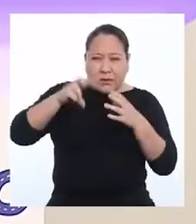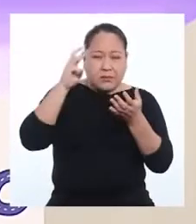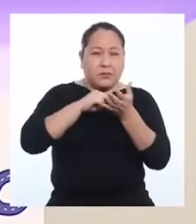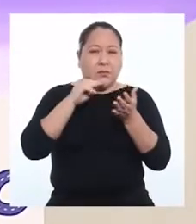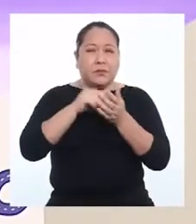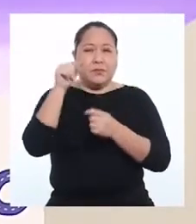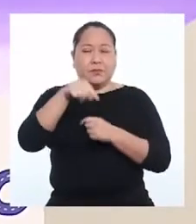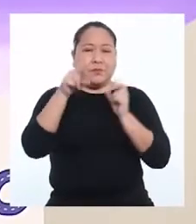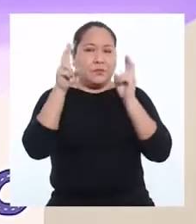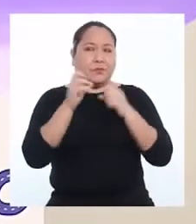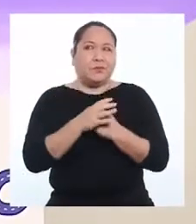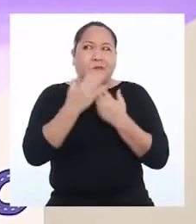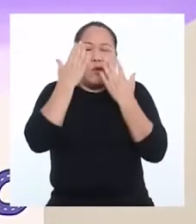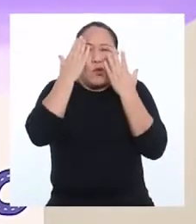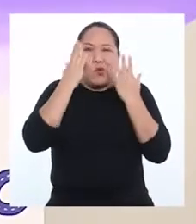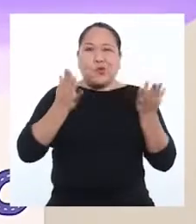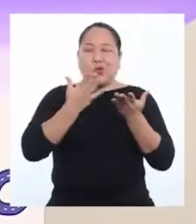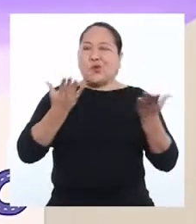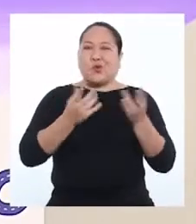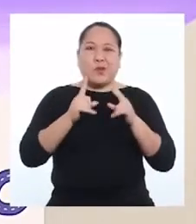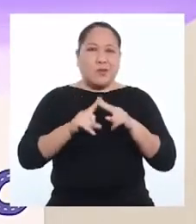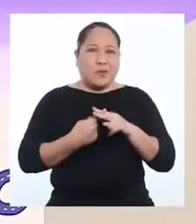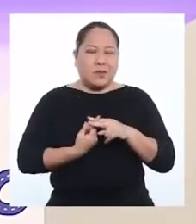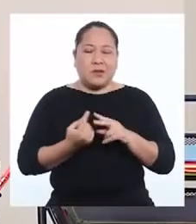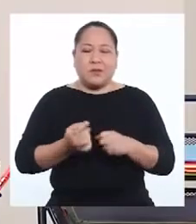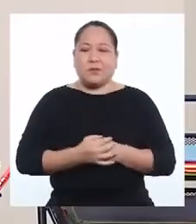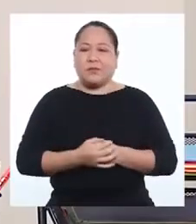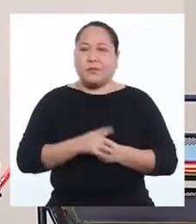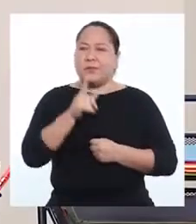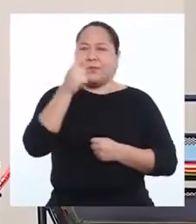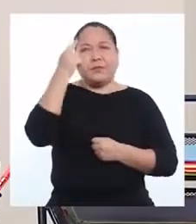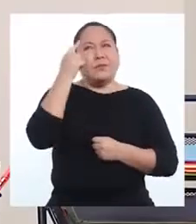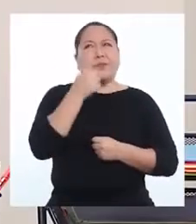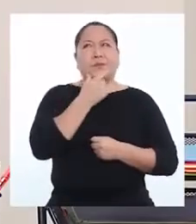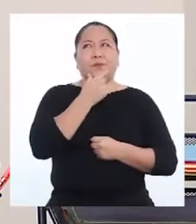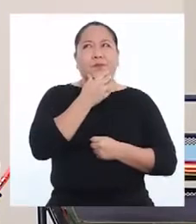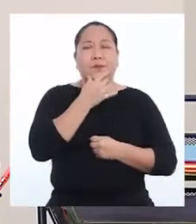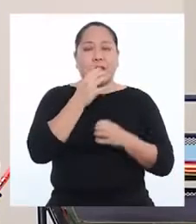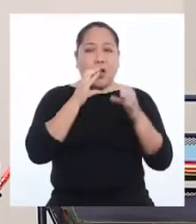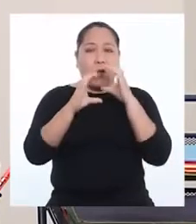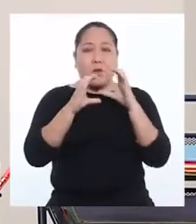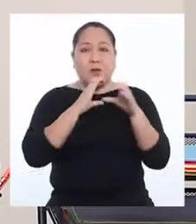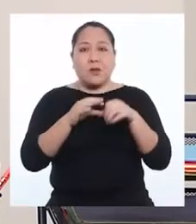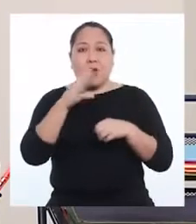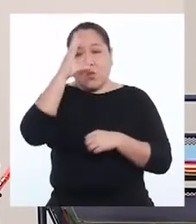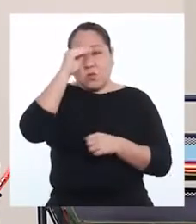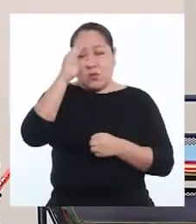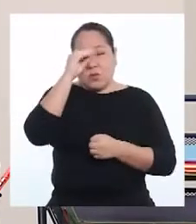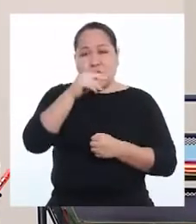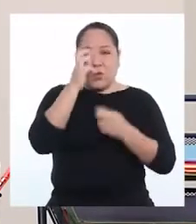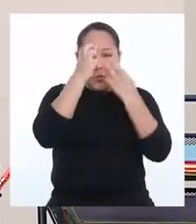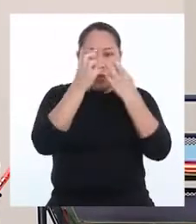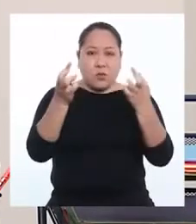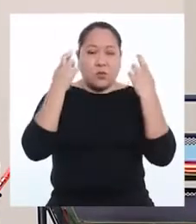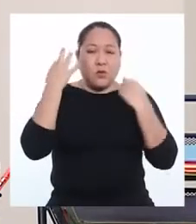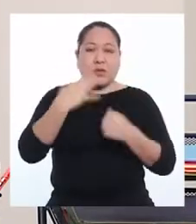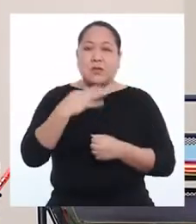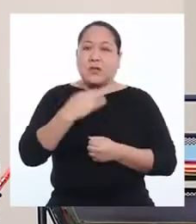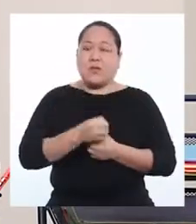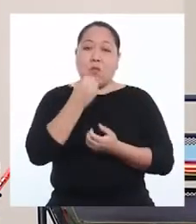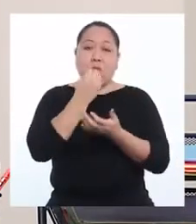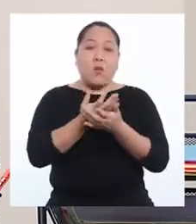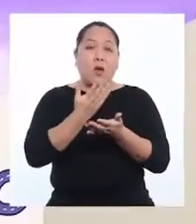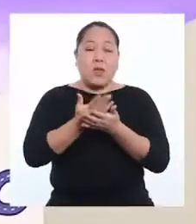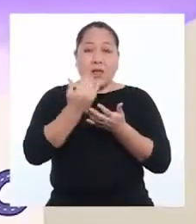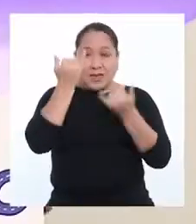más del tema, pero no sé por dónde empezar. ¿Qué tal si conversamos con las chicas y los chicos de la promo? Siempre nos dan